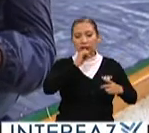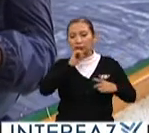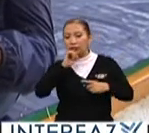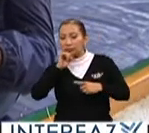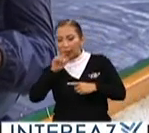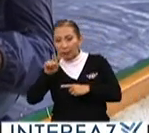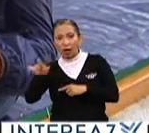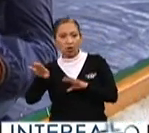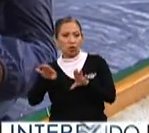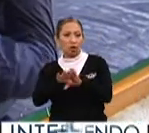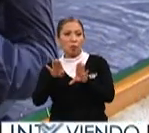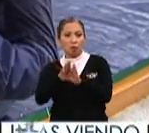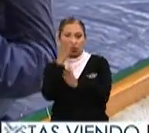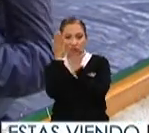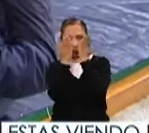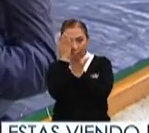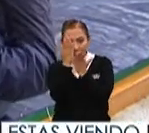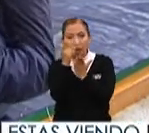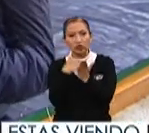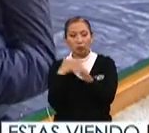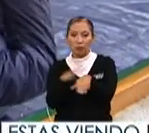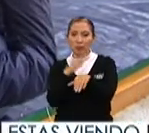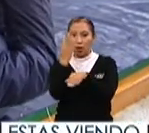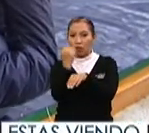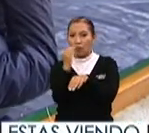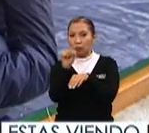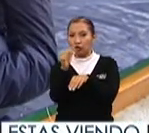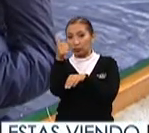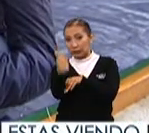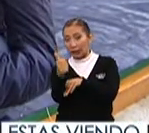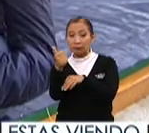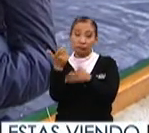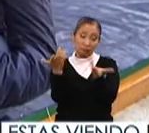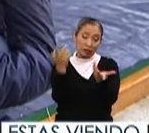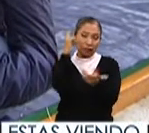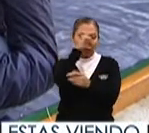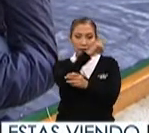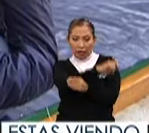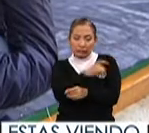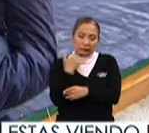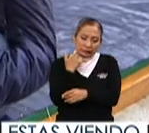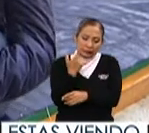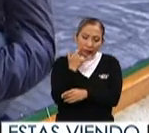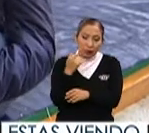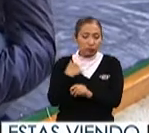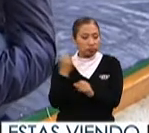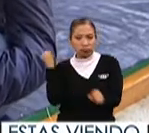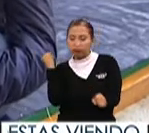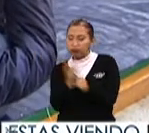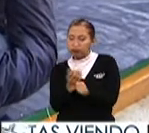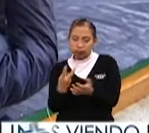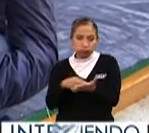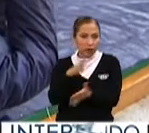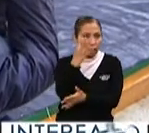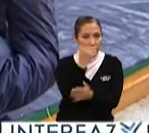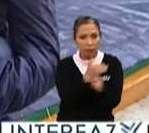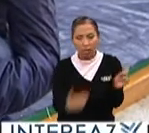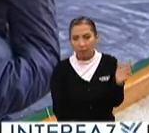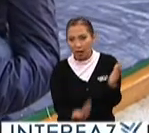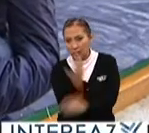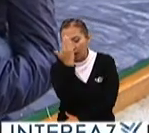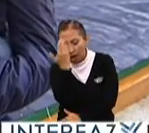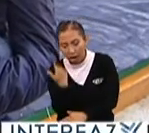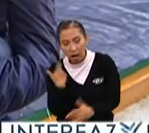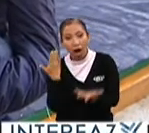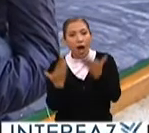como estudiante tengo un promedio de 9.6 y si es complicado porque me tengo que levantar a las 4 y media de la